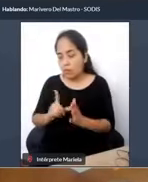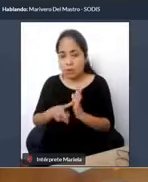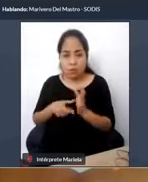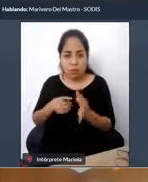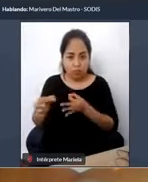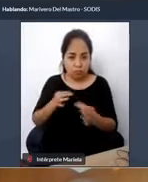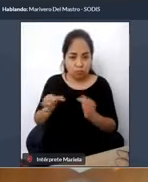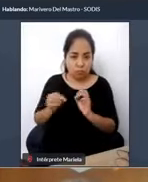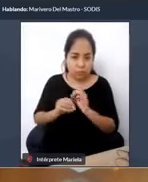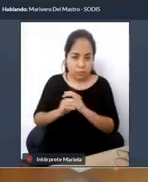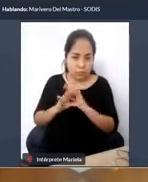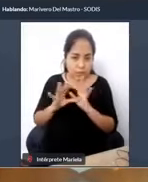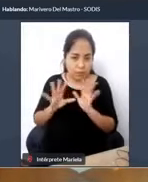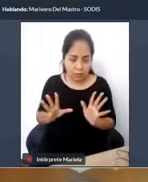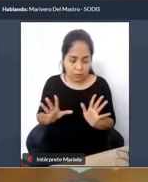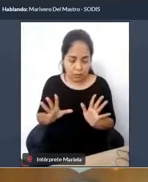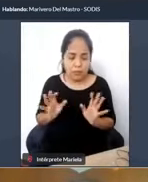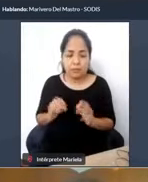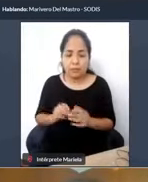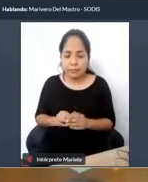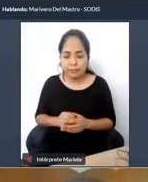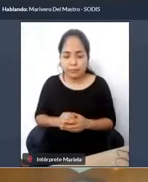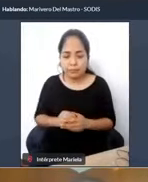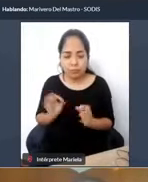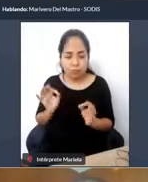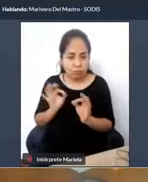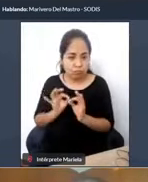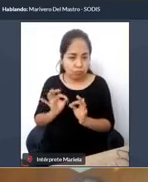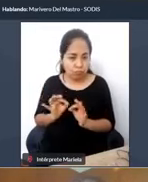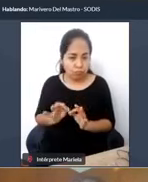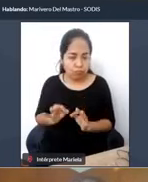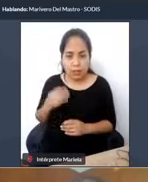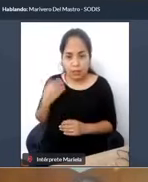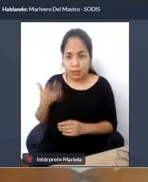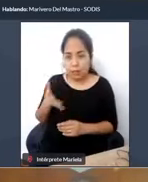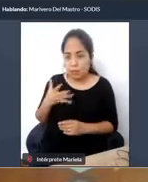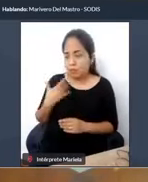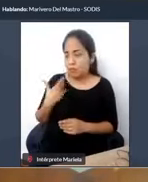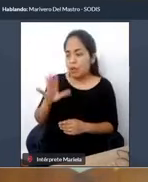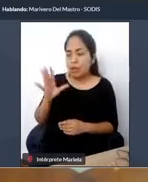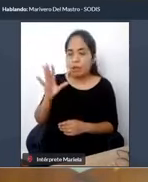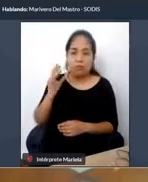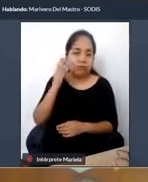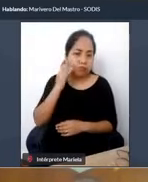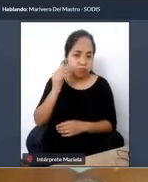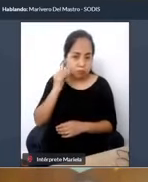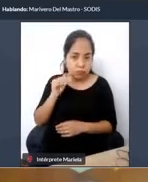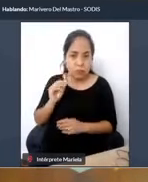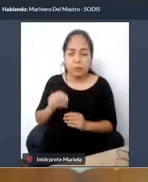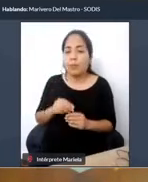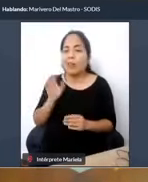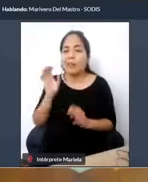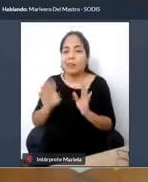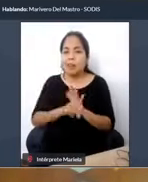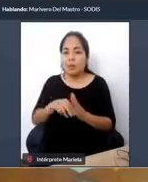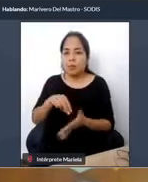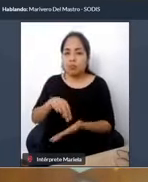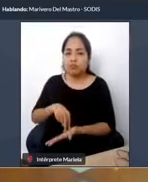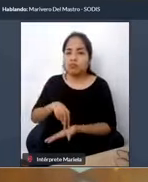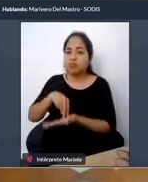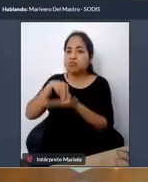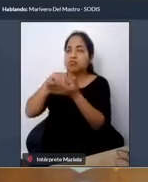de manera mucho más puntual, siendo experto en la materia, los ascensores, por ejemplo, los protocolos de